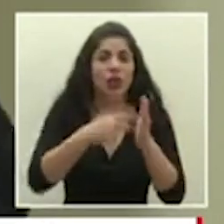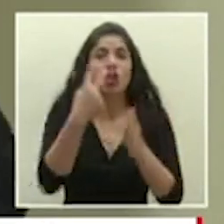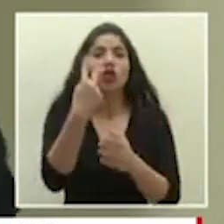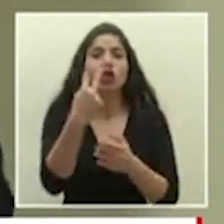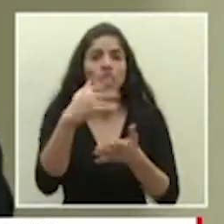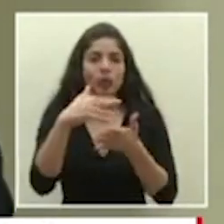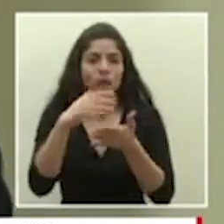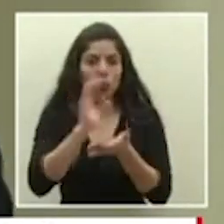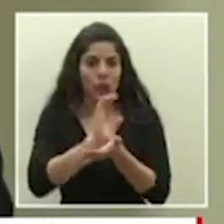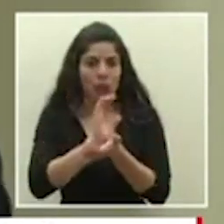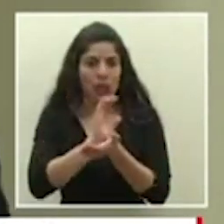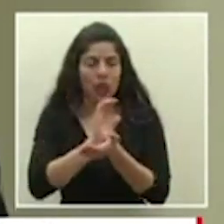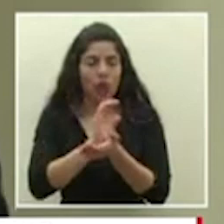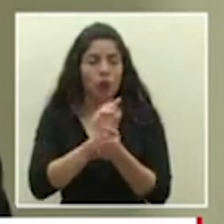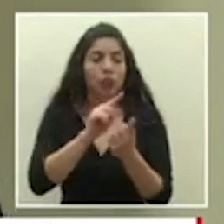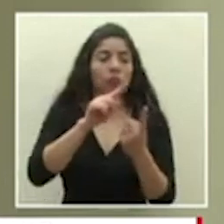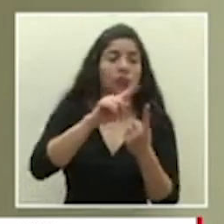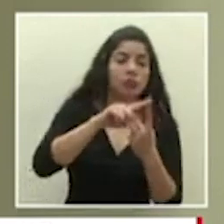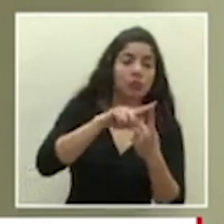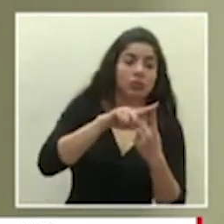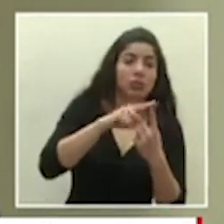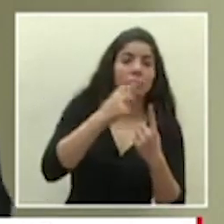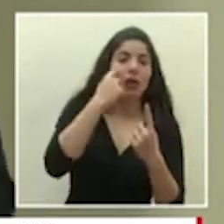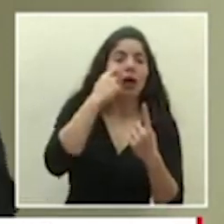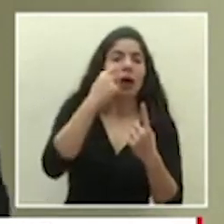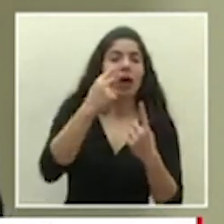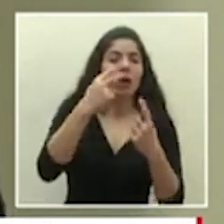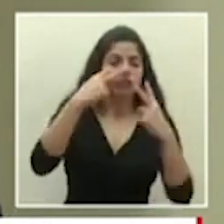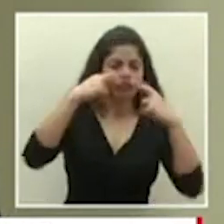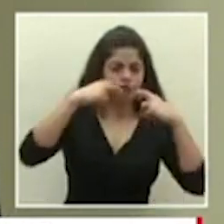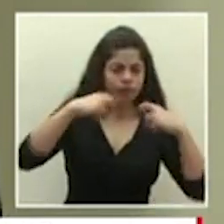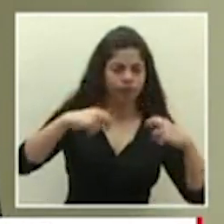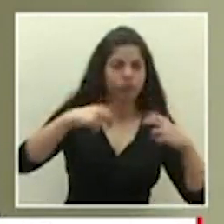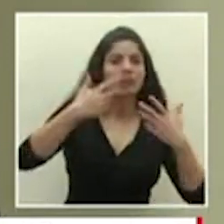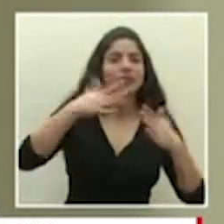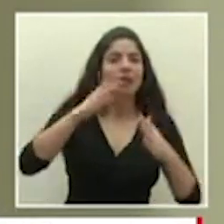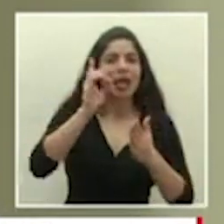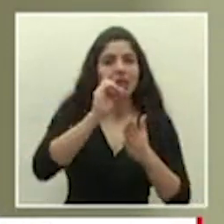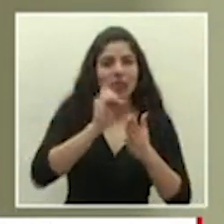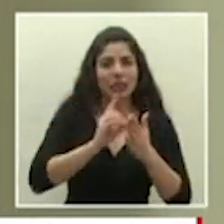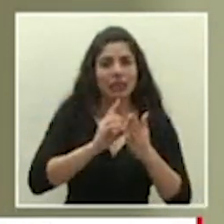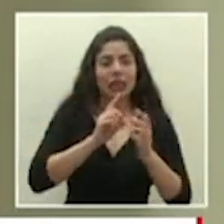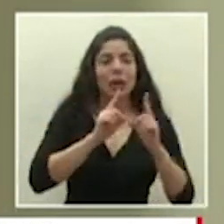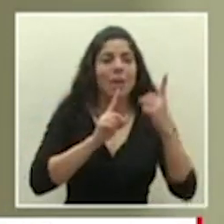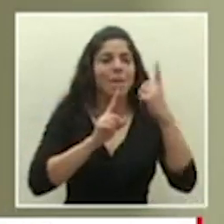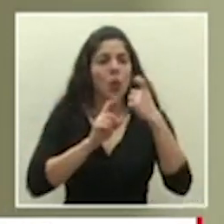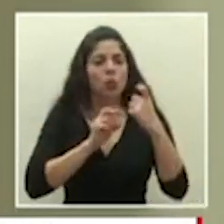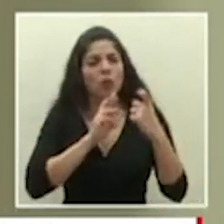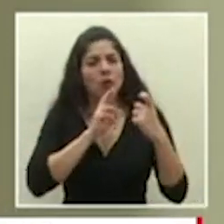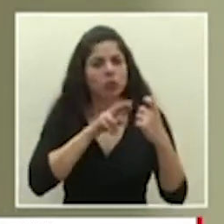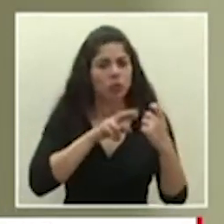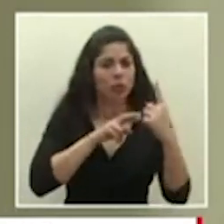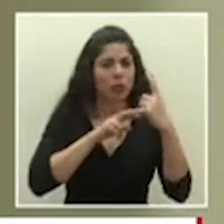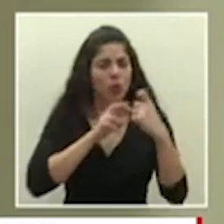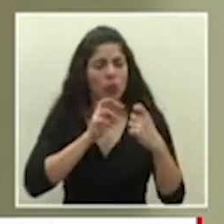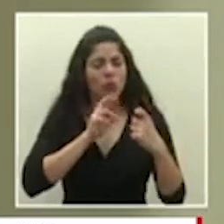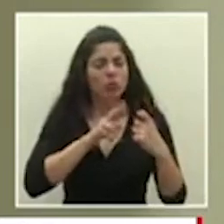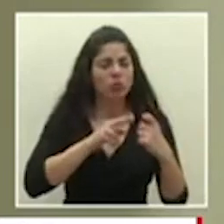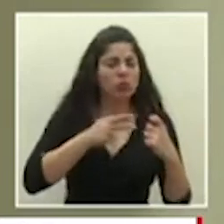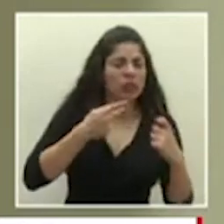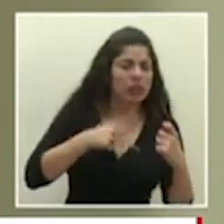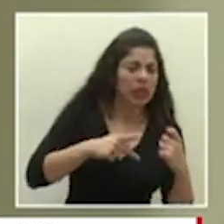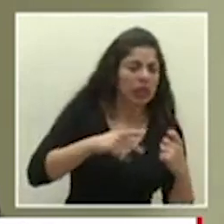clínicos bueno el estudio prospectivo que ya tiene todo un diseño para contestar una pregunta sobre los riesgos y los